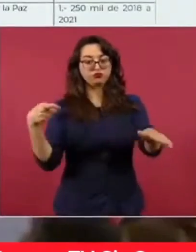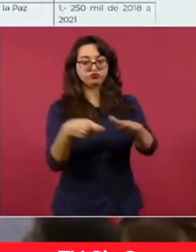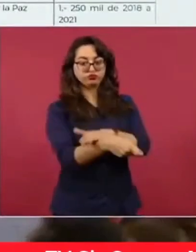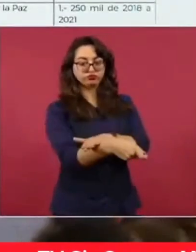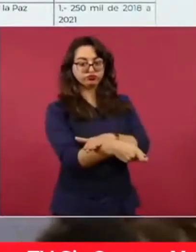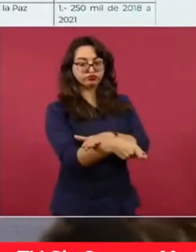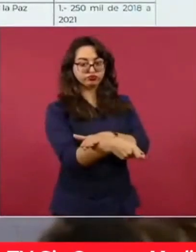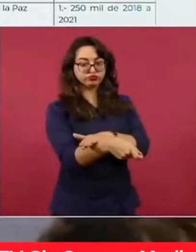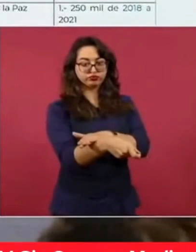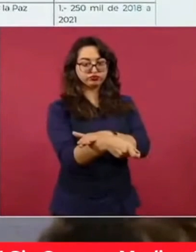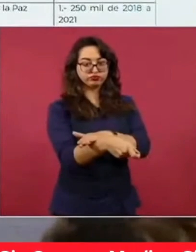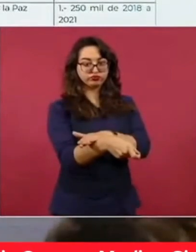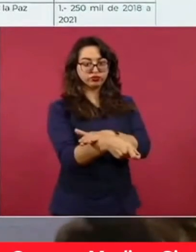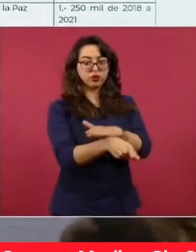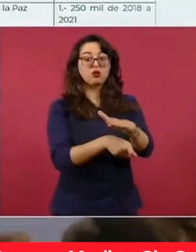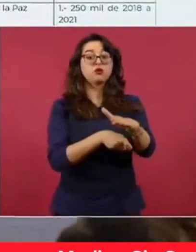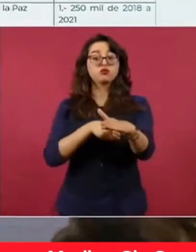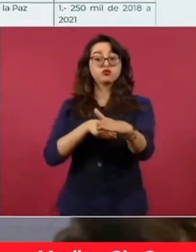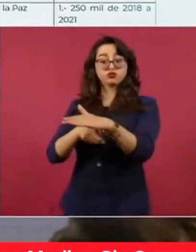¿Eh? El que